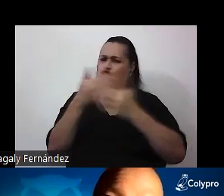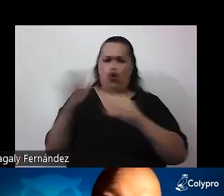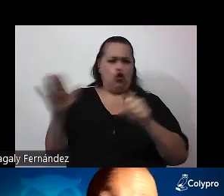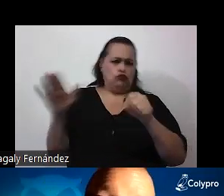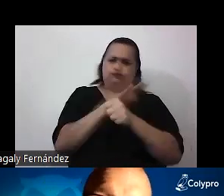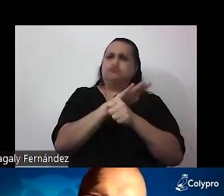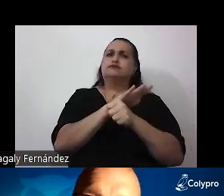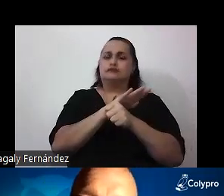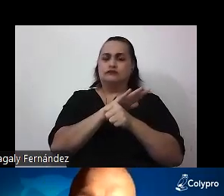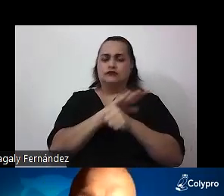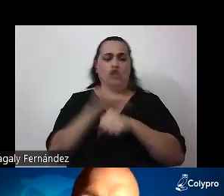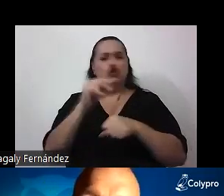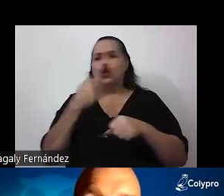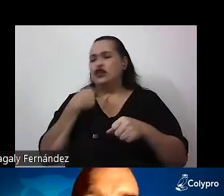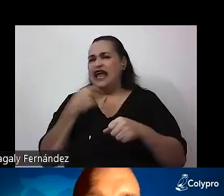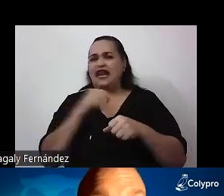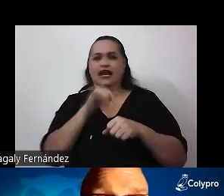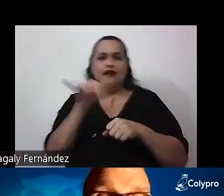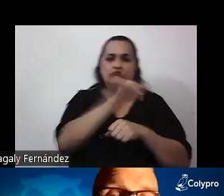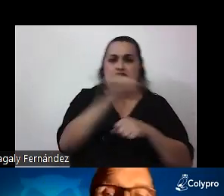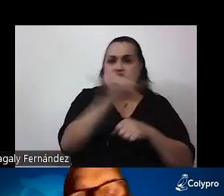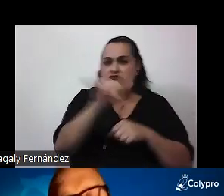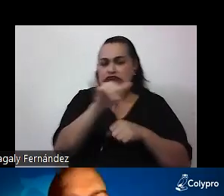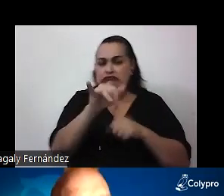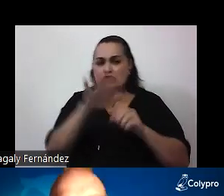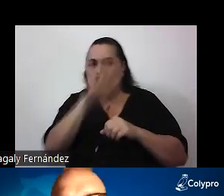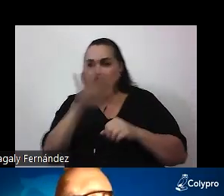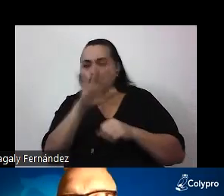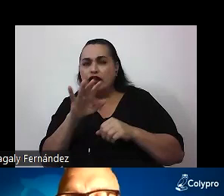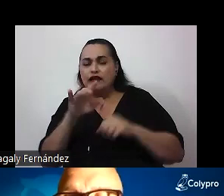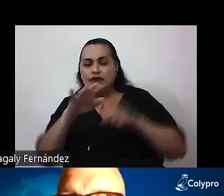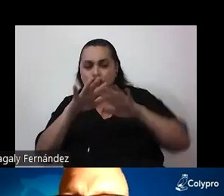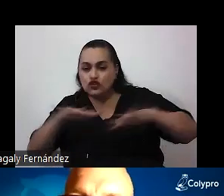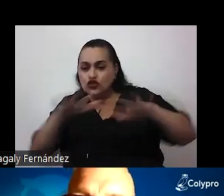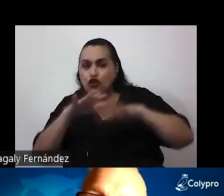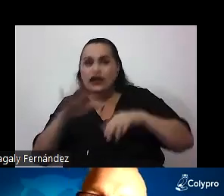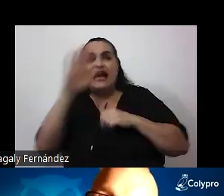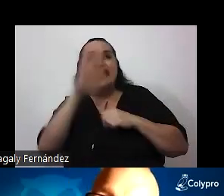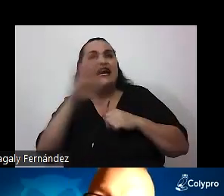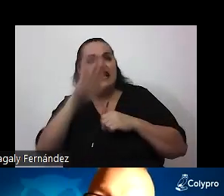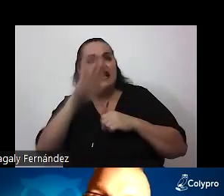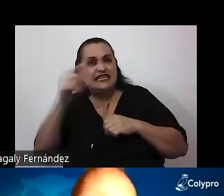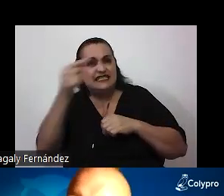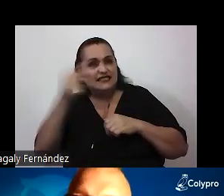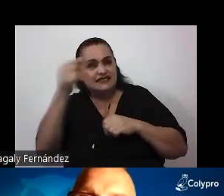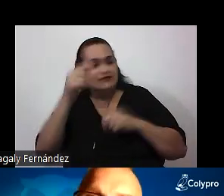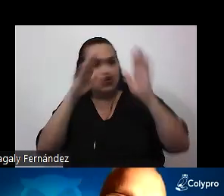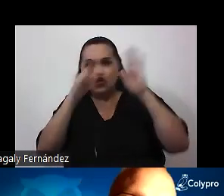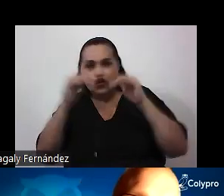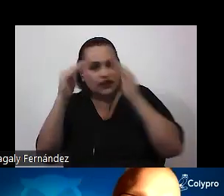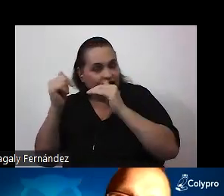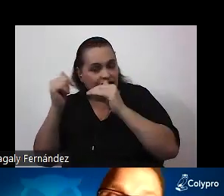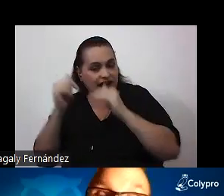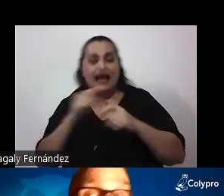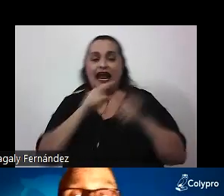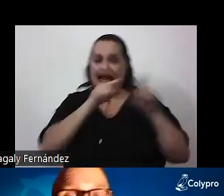que no tiene ambigüedades, que no tiene zonas grises. Bueno, en fin, podríamos hablar de, en este extremo, de un